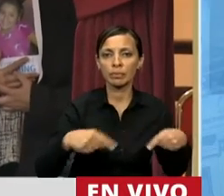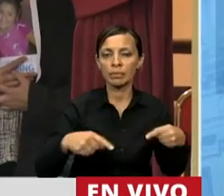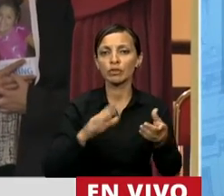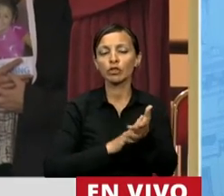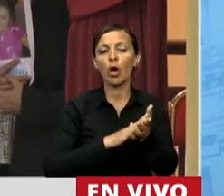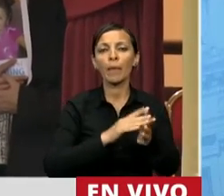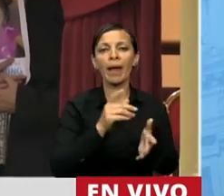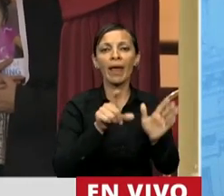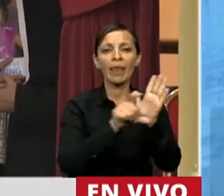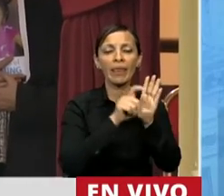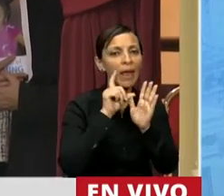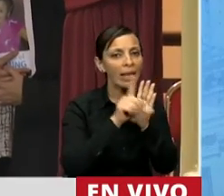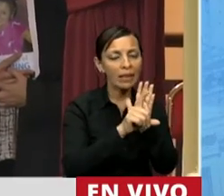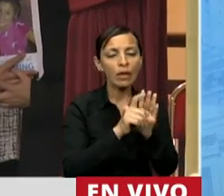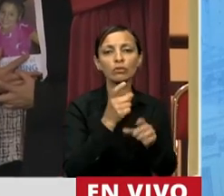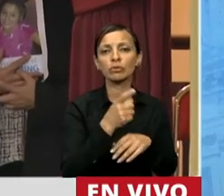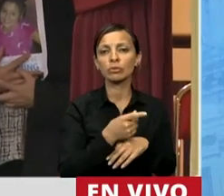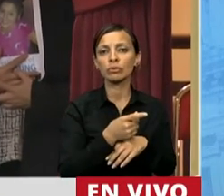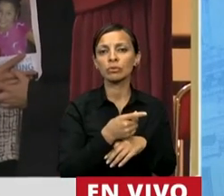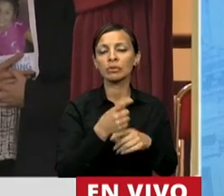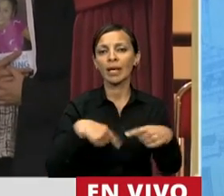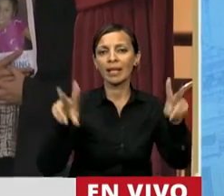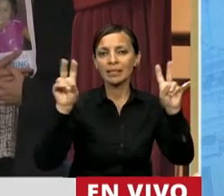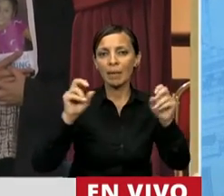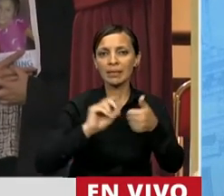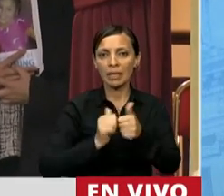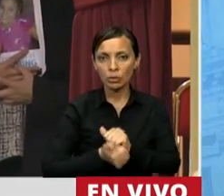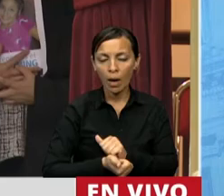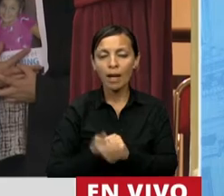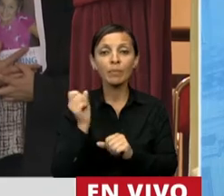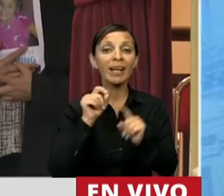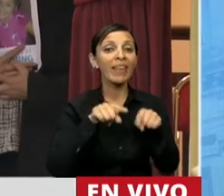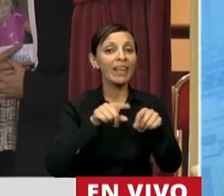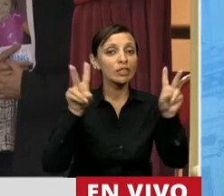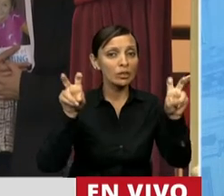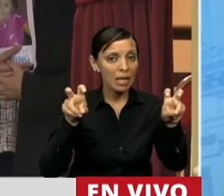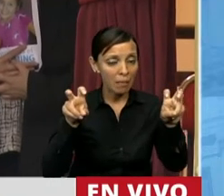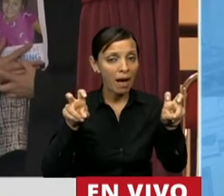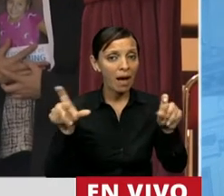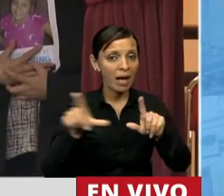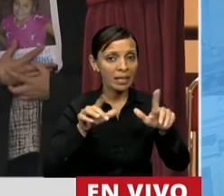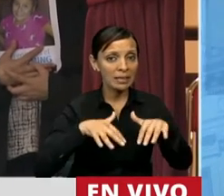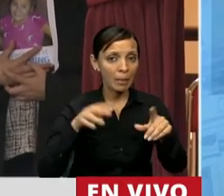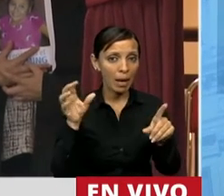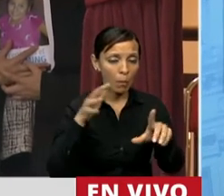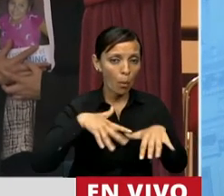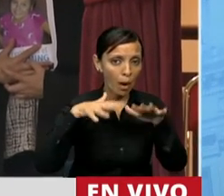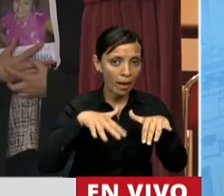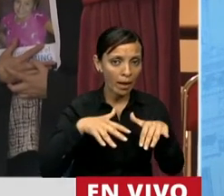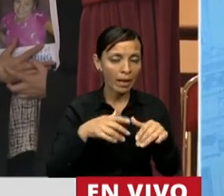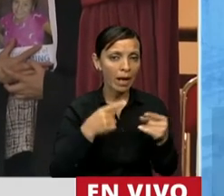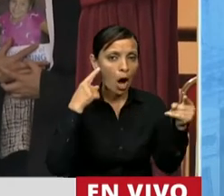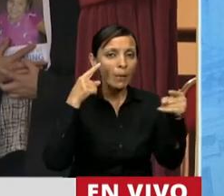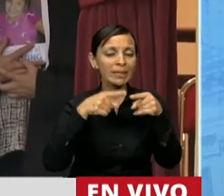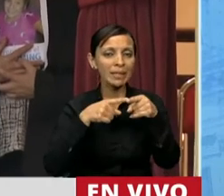delitos y de los informáticos de carácter sexual. Porque de eso se trata, señor presidente. Tritar la